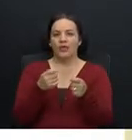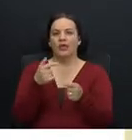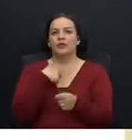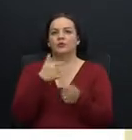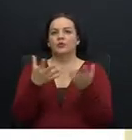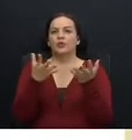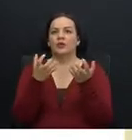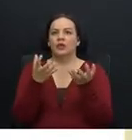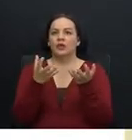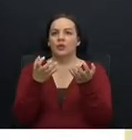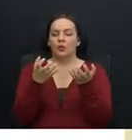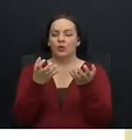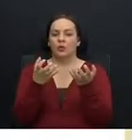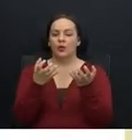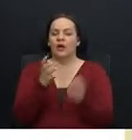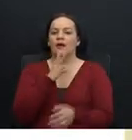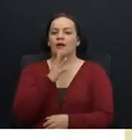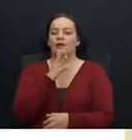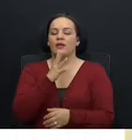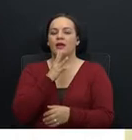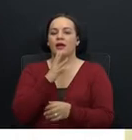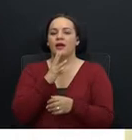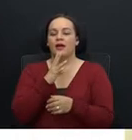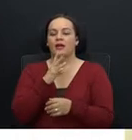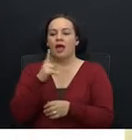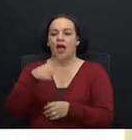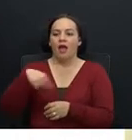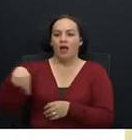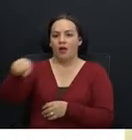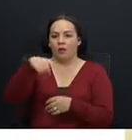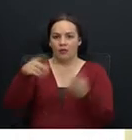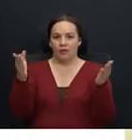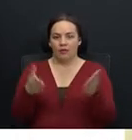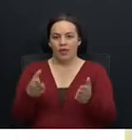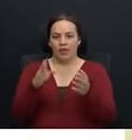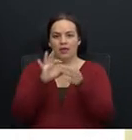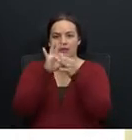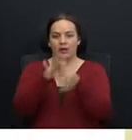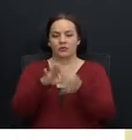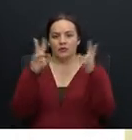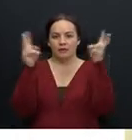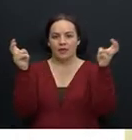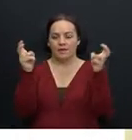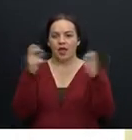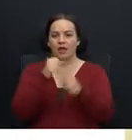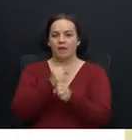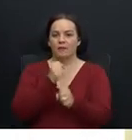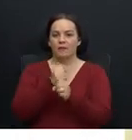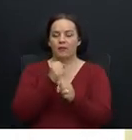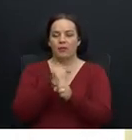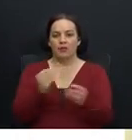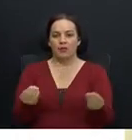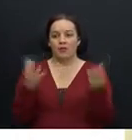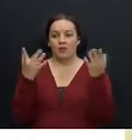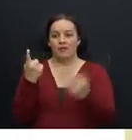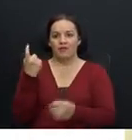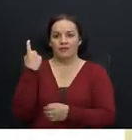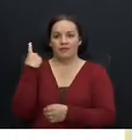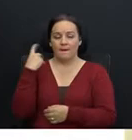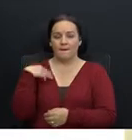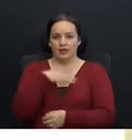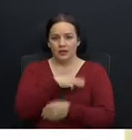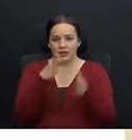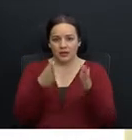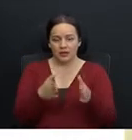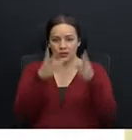quiero dirigirme a los presentes sobre el tema de empleo público. Recientemente, el Ministro de